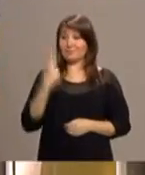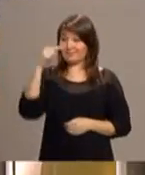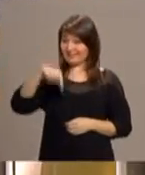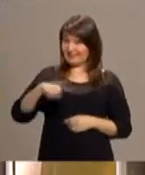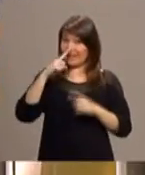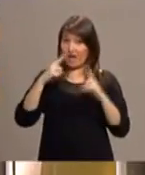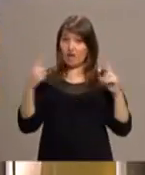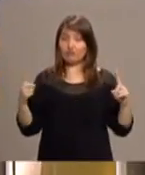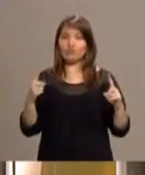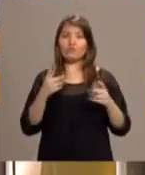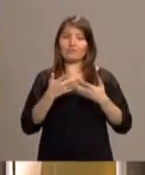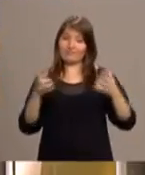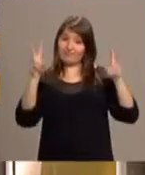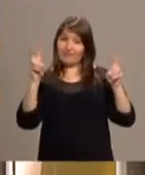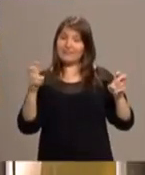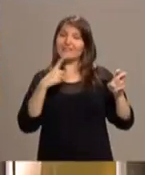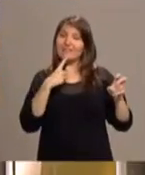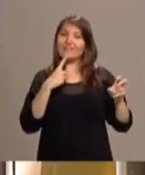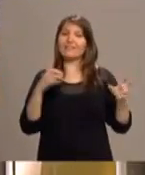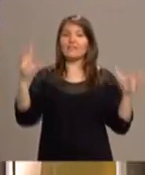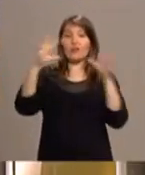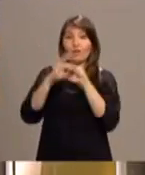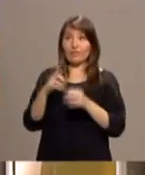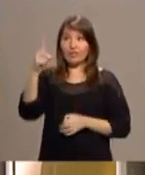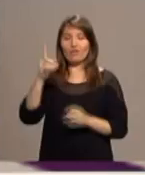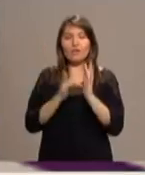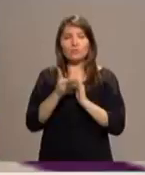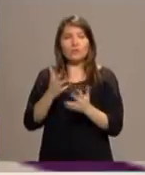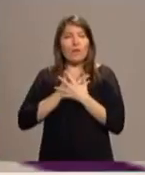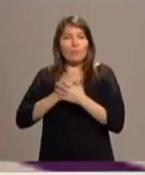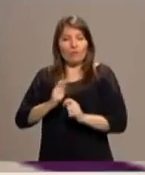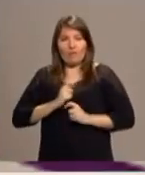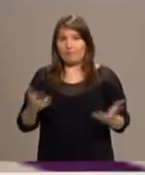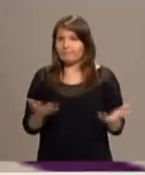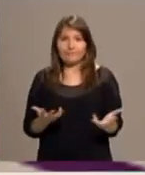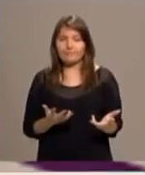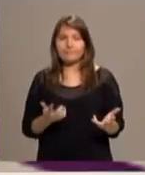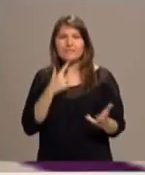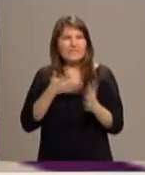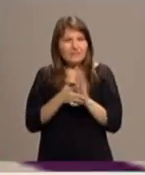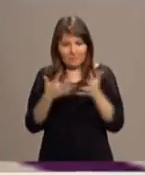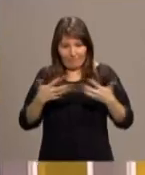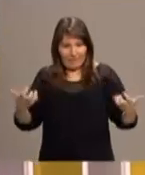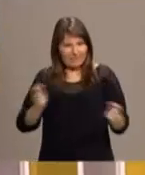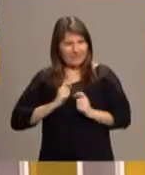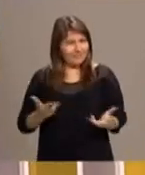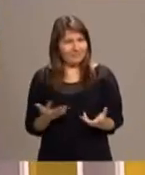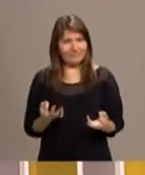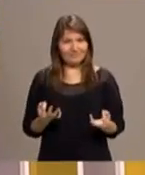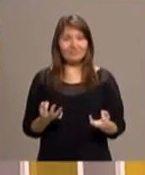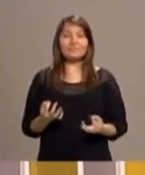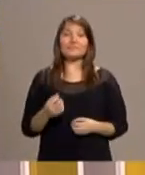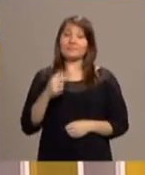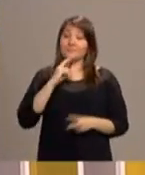reconciliación, el amor de Cristo nos apremia. ¿Qué significan esas palabras, Manuel? Pues como